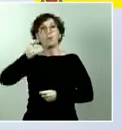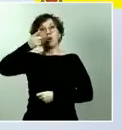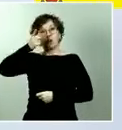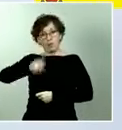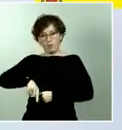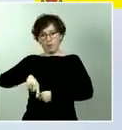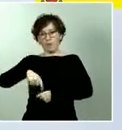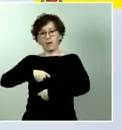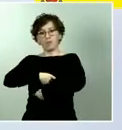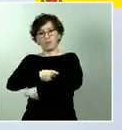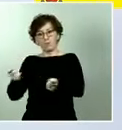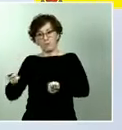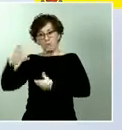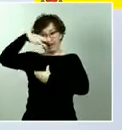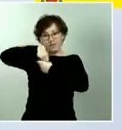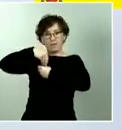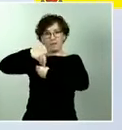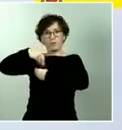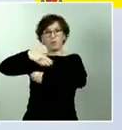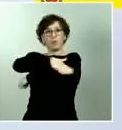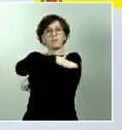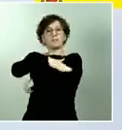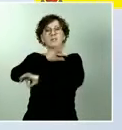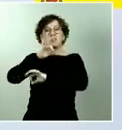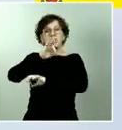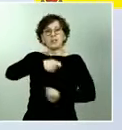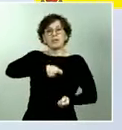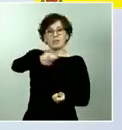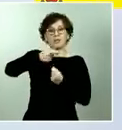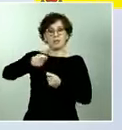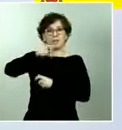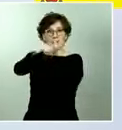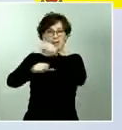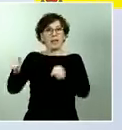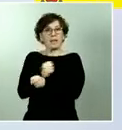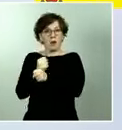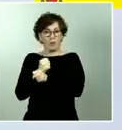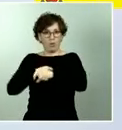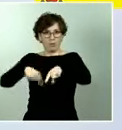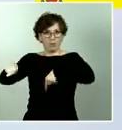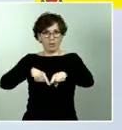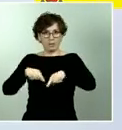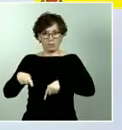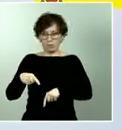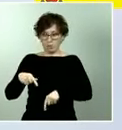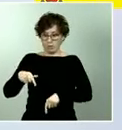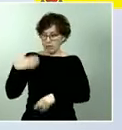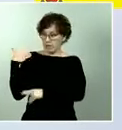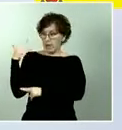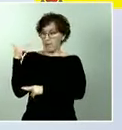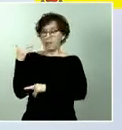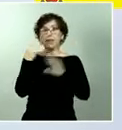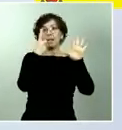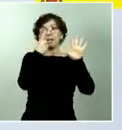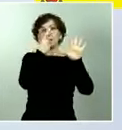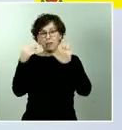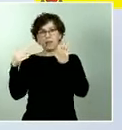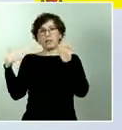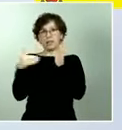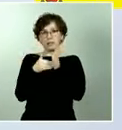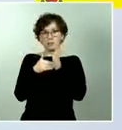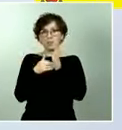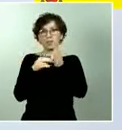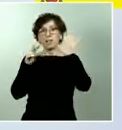trabajadores del transporte. Hasta este viernes hemos entregado más de 600.000 mascarillas a más de 75.000 transportistas.